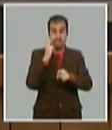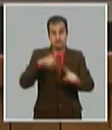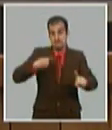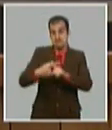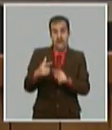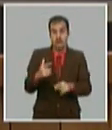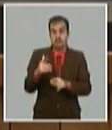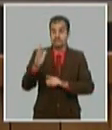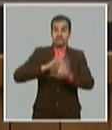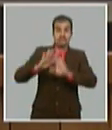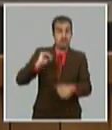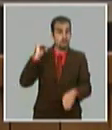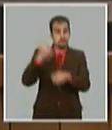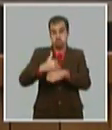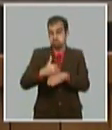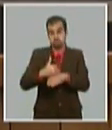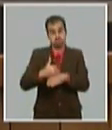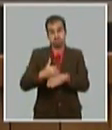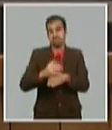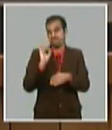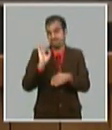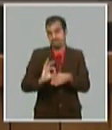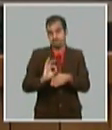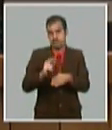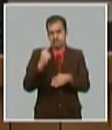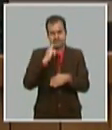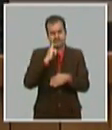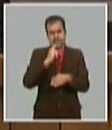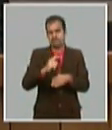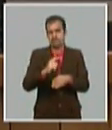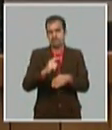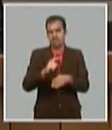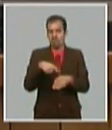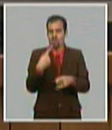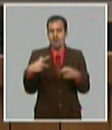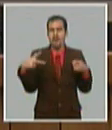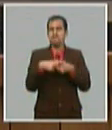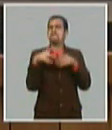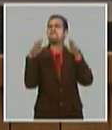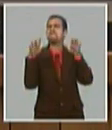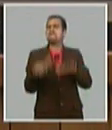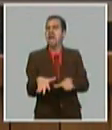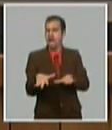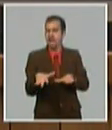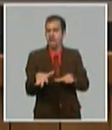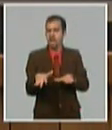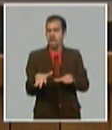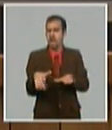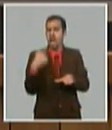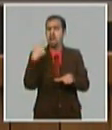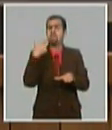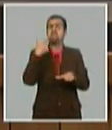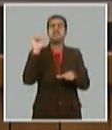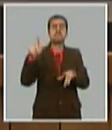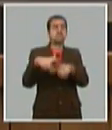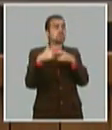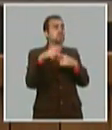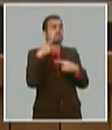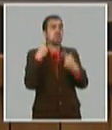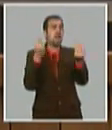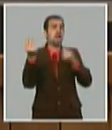ensañado como nunca antes no ha quedado detenida esperando que las soluciones caigan del cielo